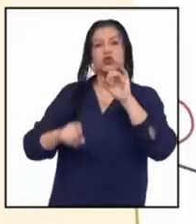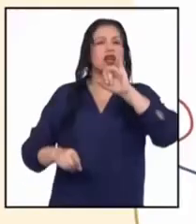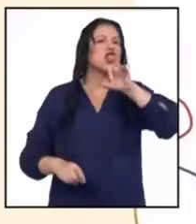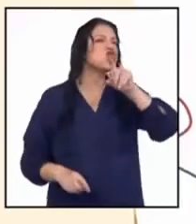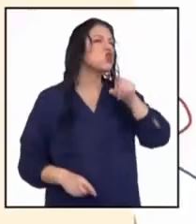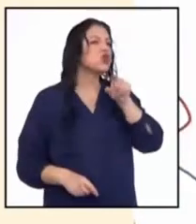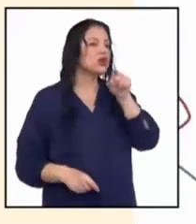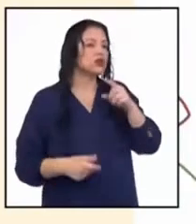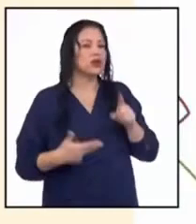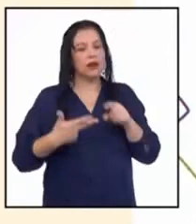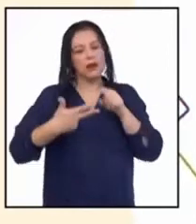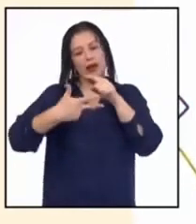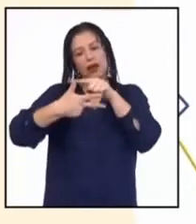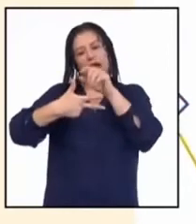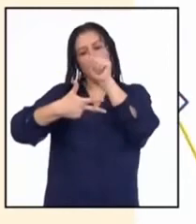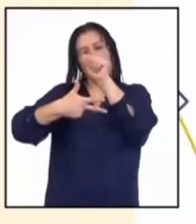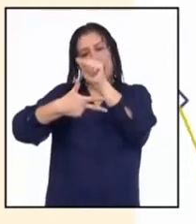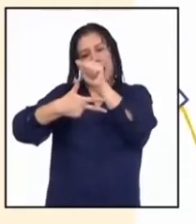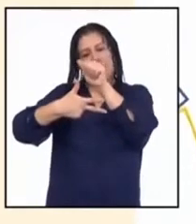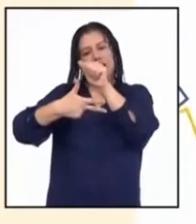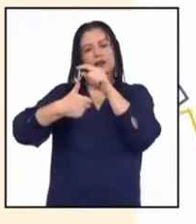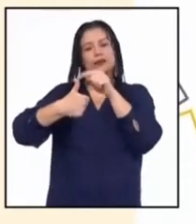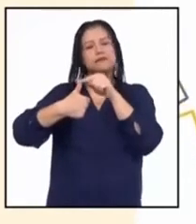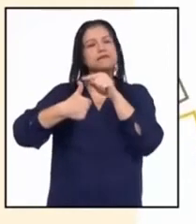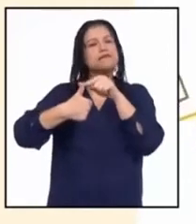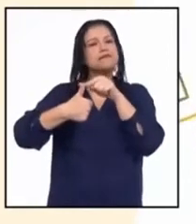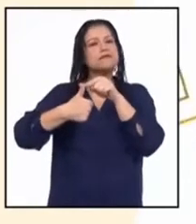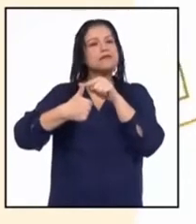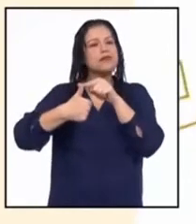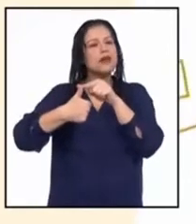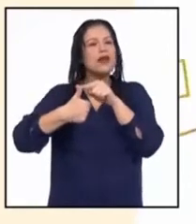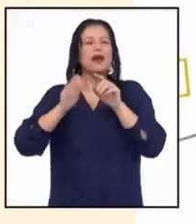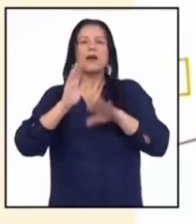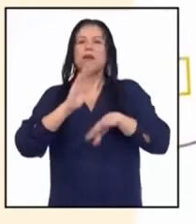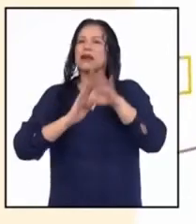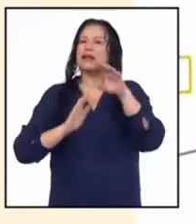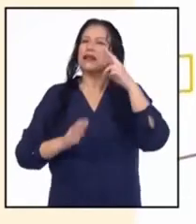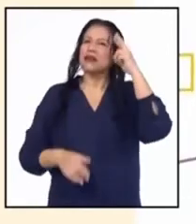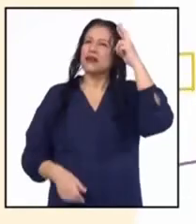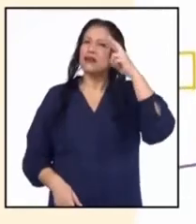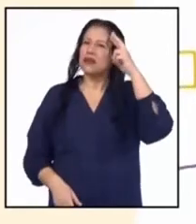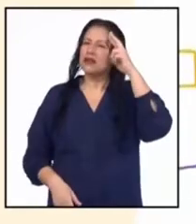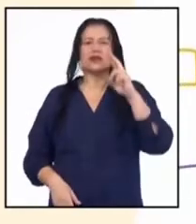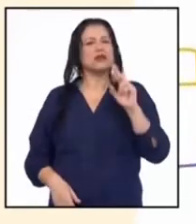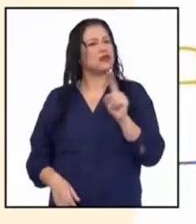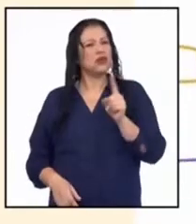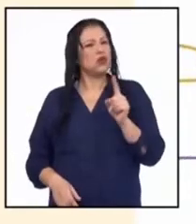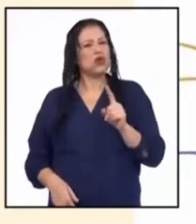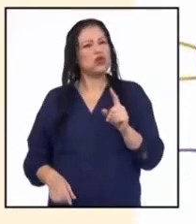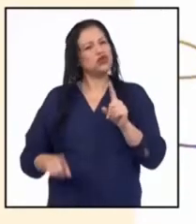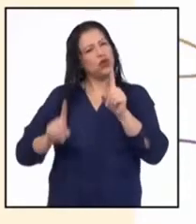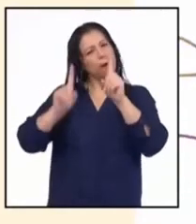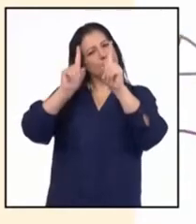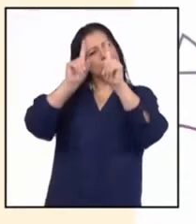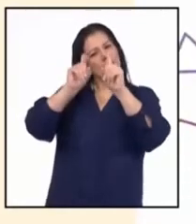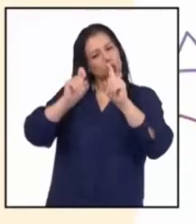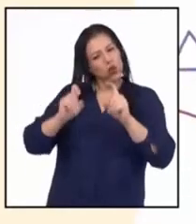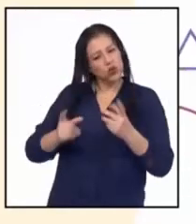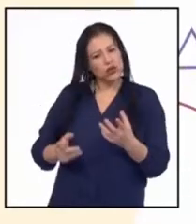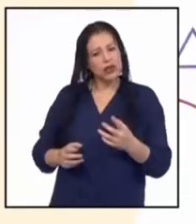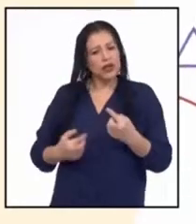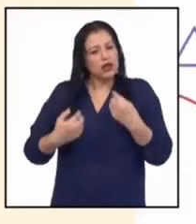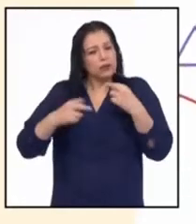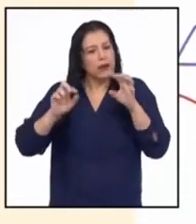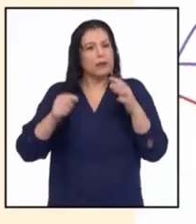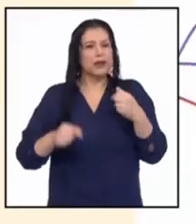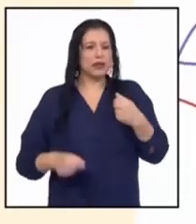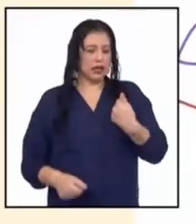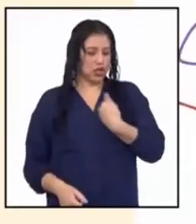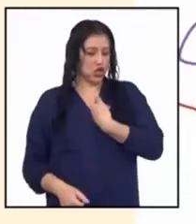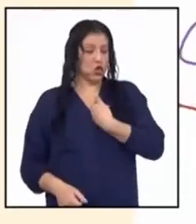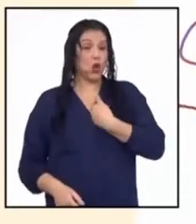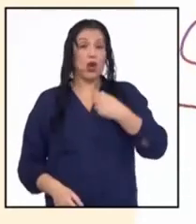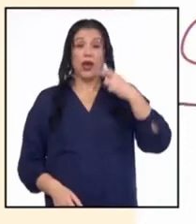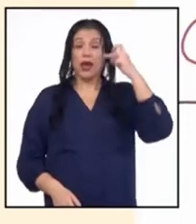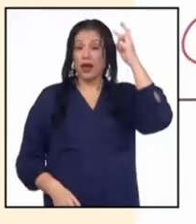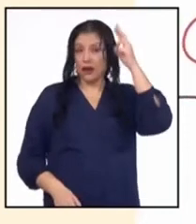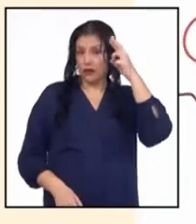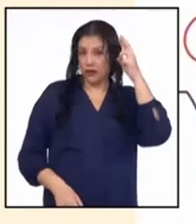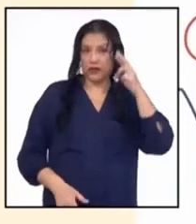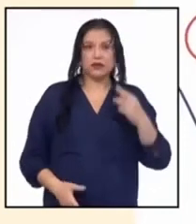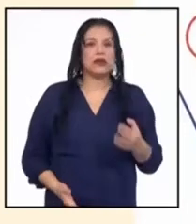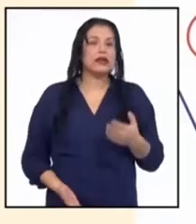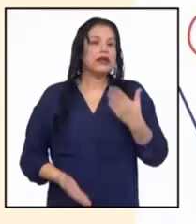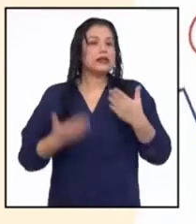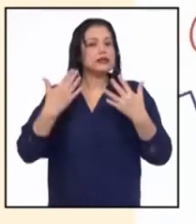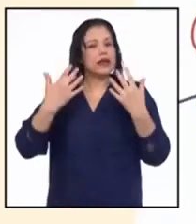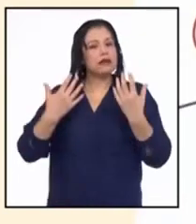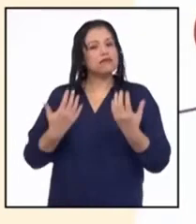Sobre la opción A, me parece que más que reflexiones son en realidad preguntas que nos llevan a la reflexión. Están ligadas